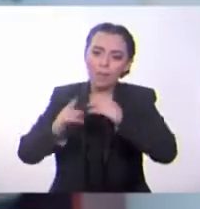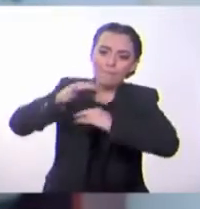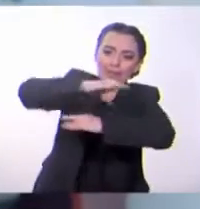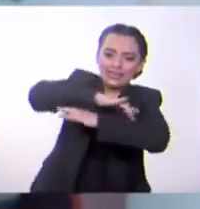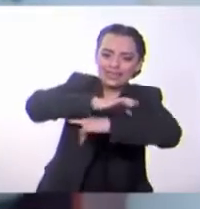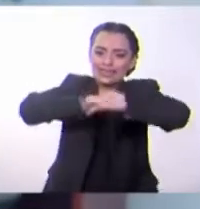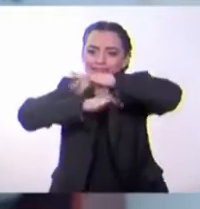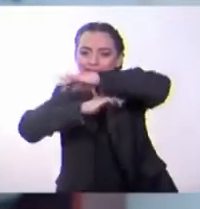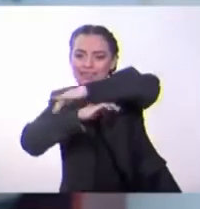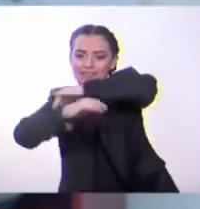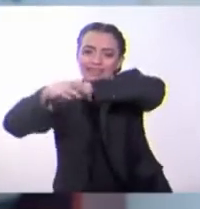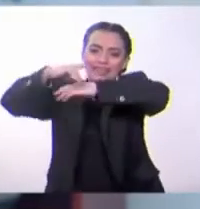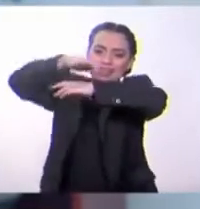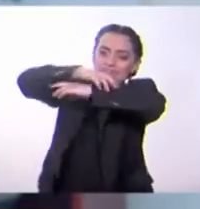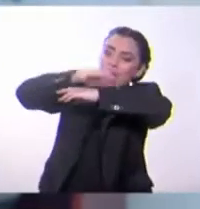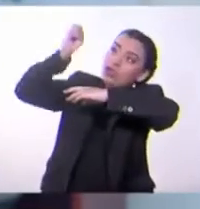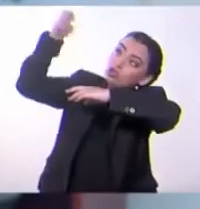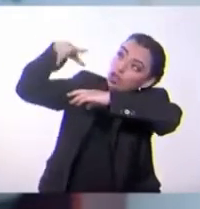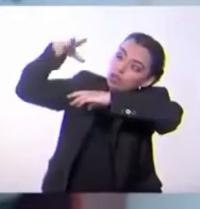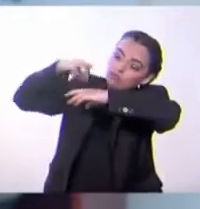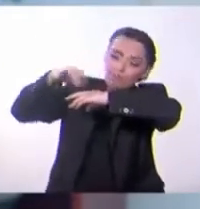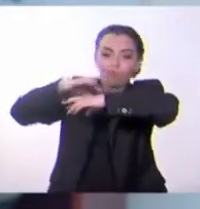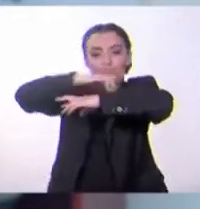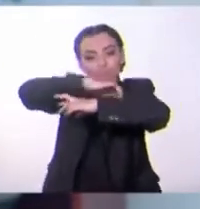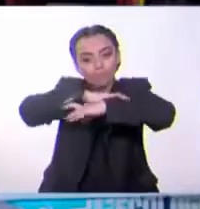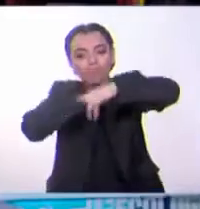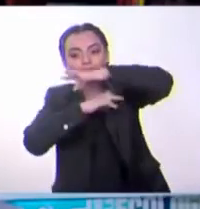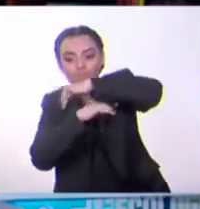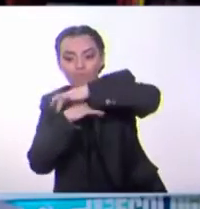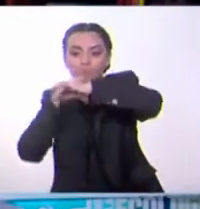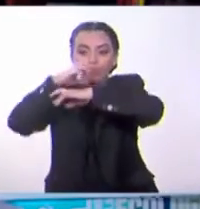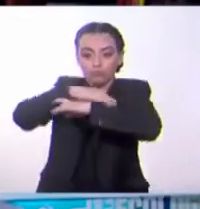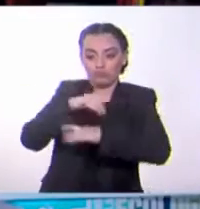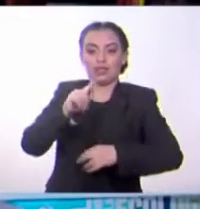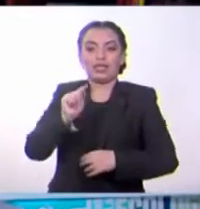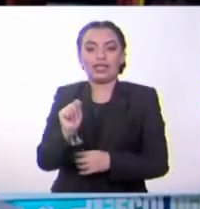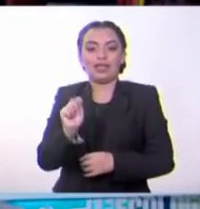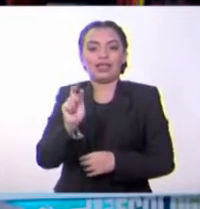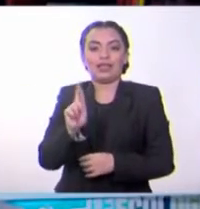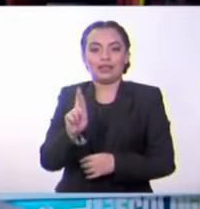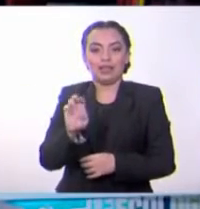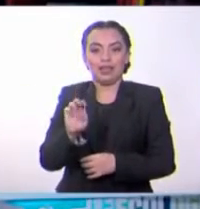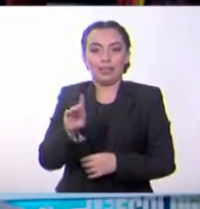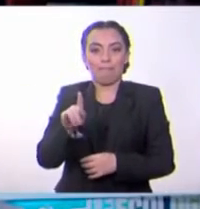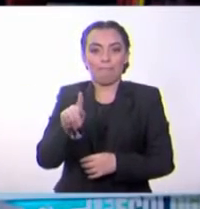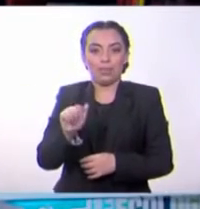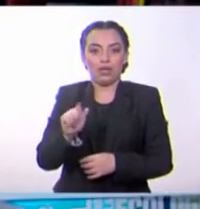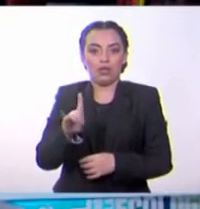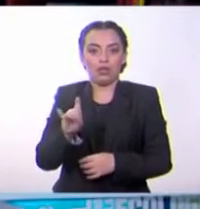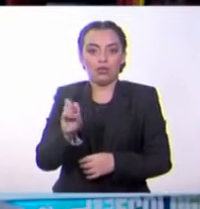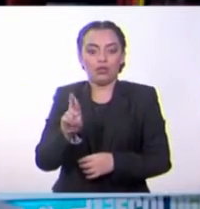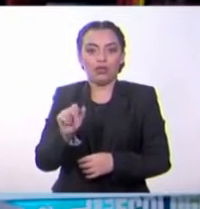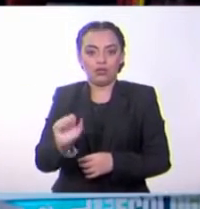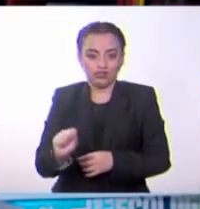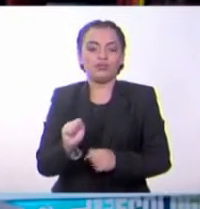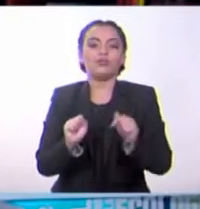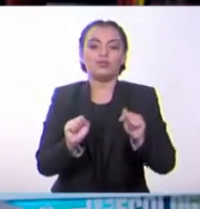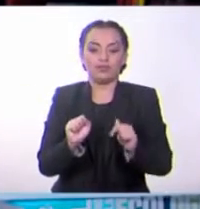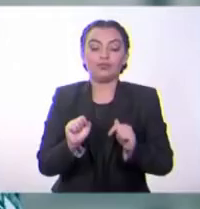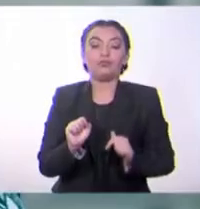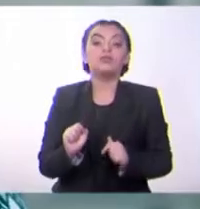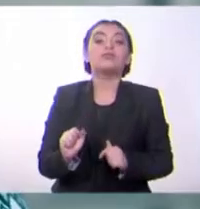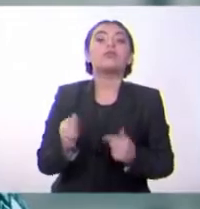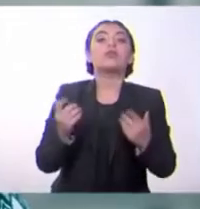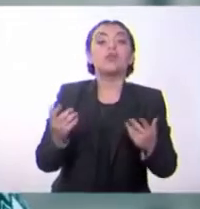alcanzar la luz solar y son denominadas como trepadoras. Pero, no solo esto basta de conocer